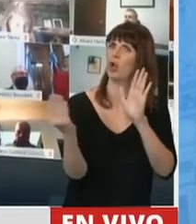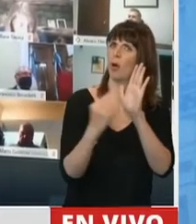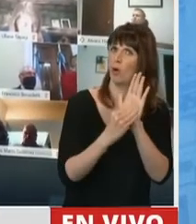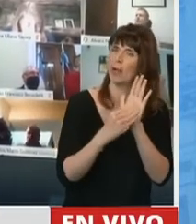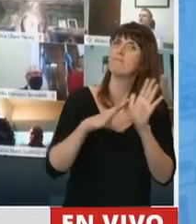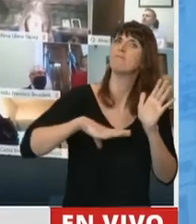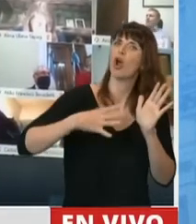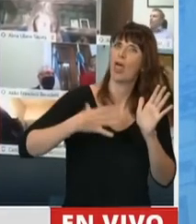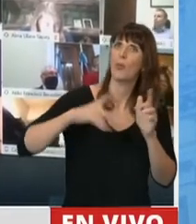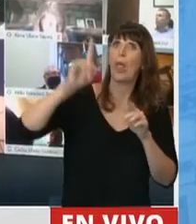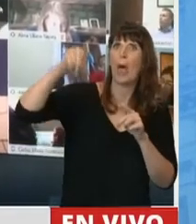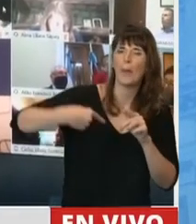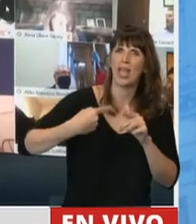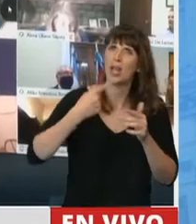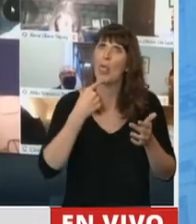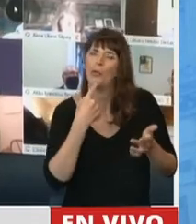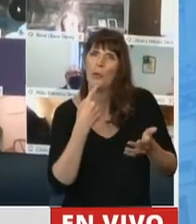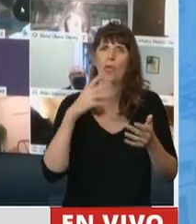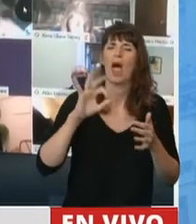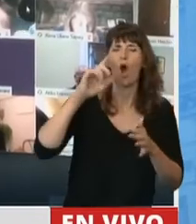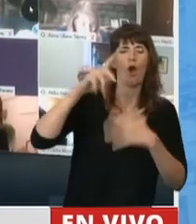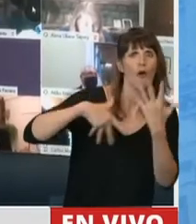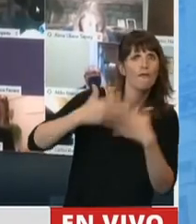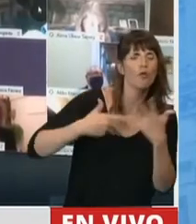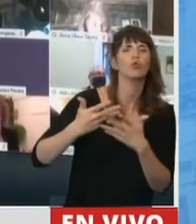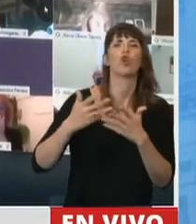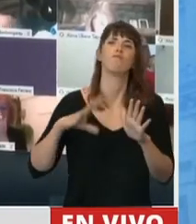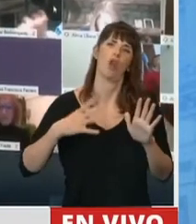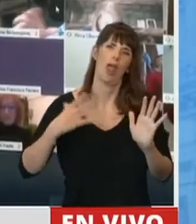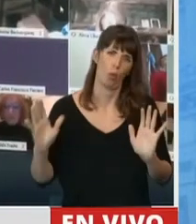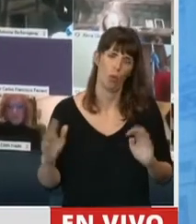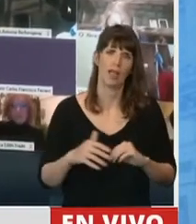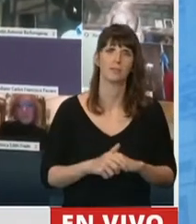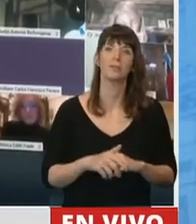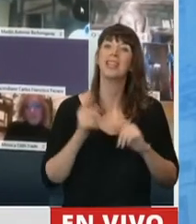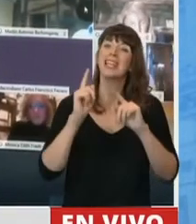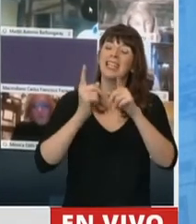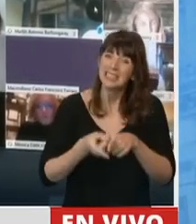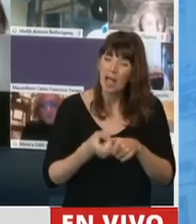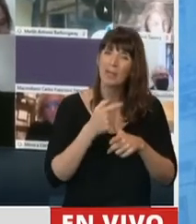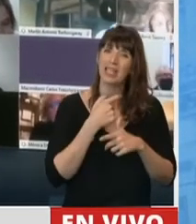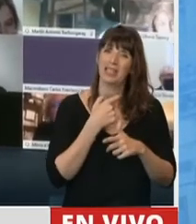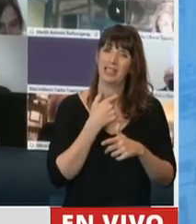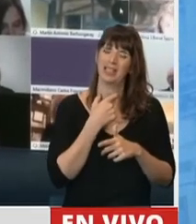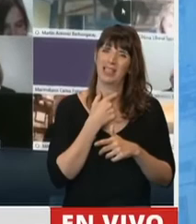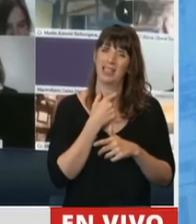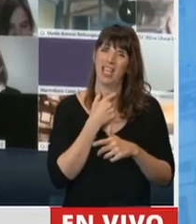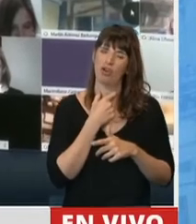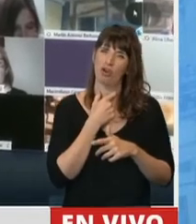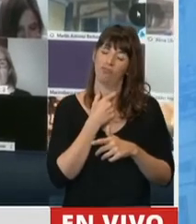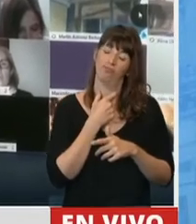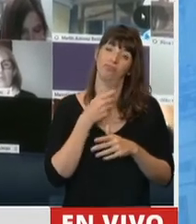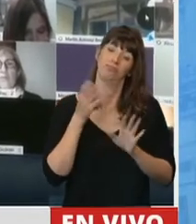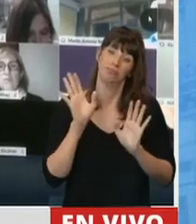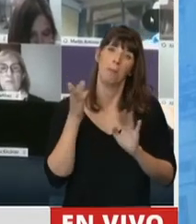hacia el futuro y darle una previsibilidad para evitar conflictos legales. Pero también quiero remarcar, interpelar a todos los